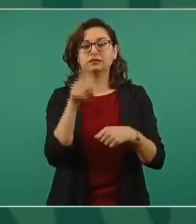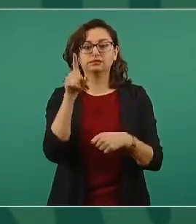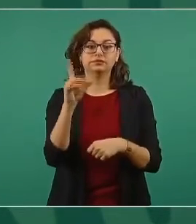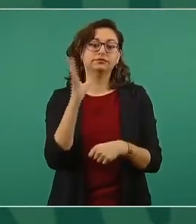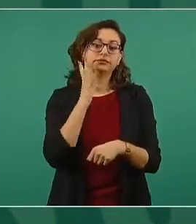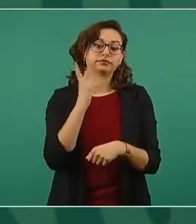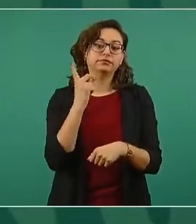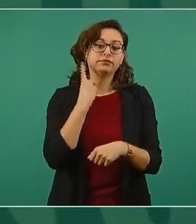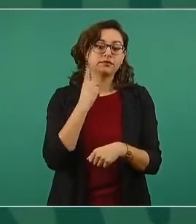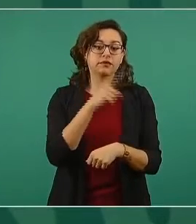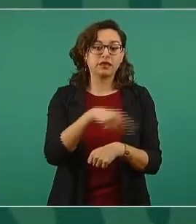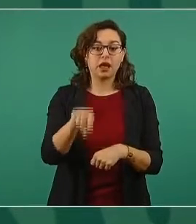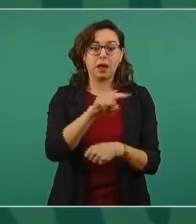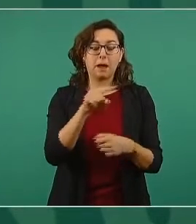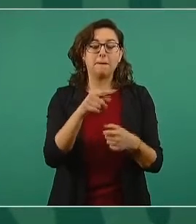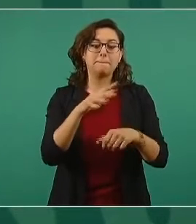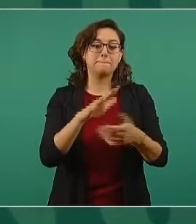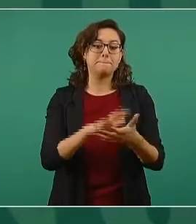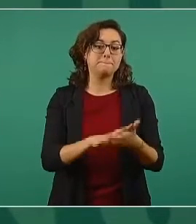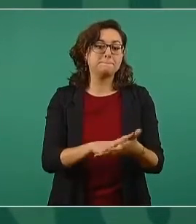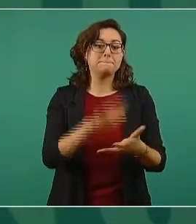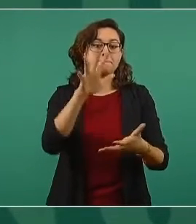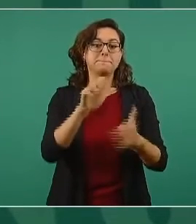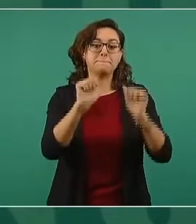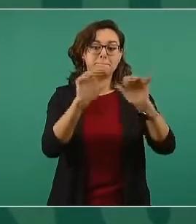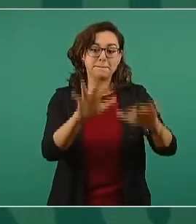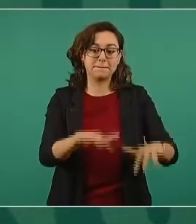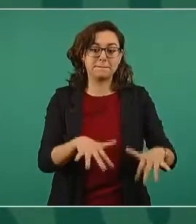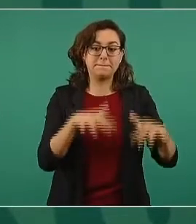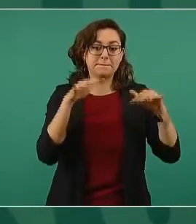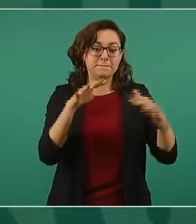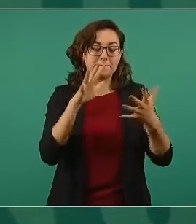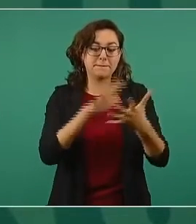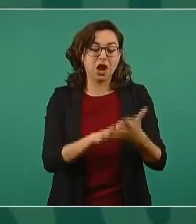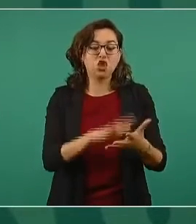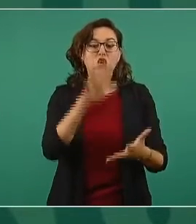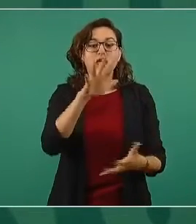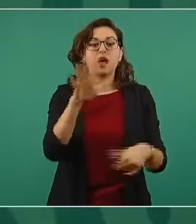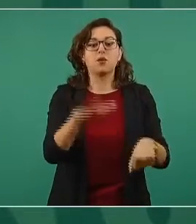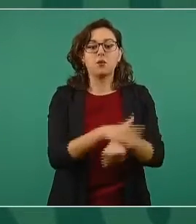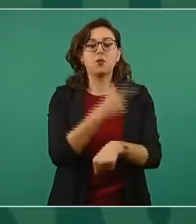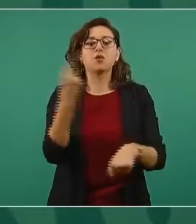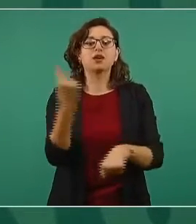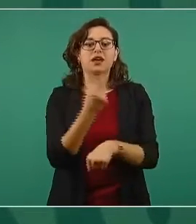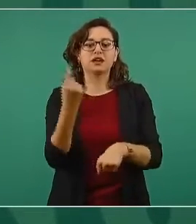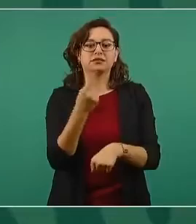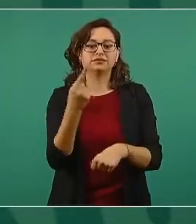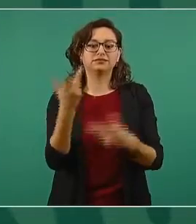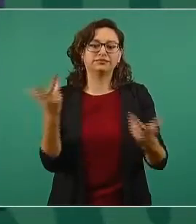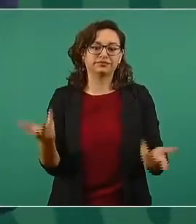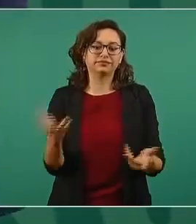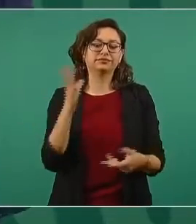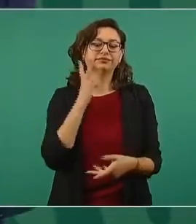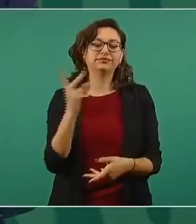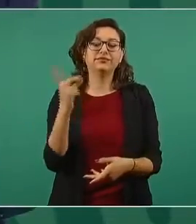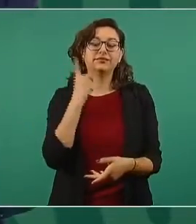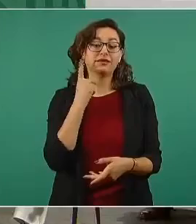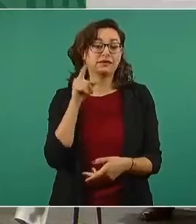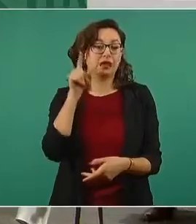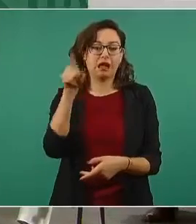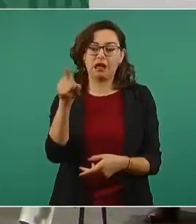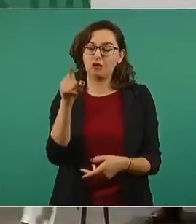en la Cámara de Diputados, porque la Cámara de Diputados tiene como facultad